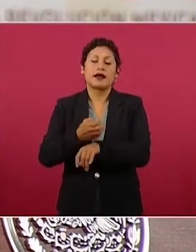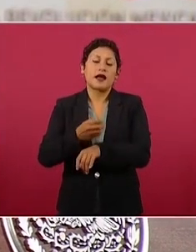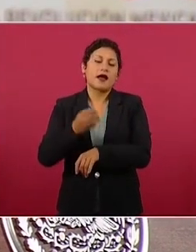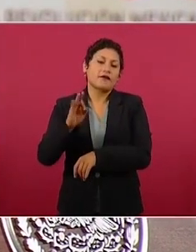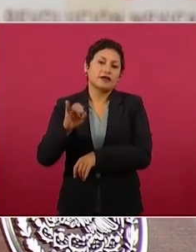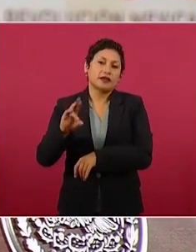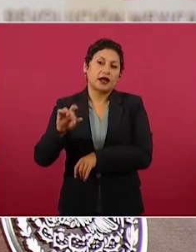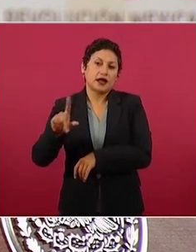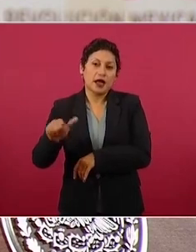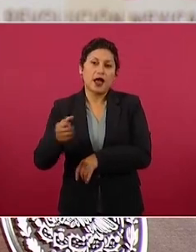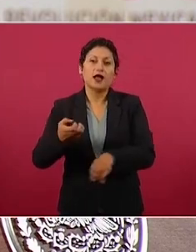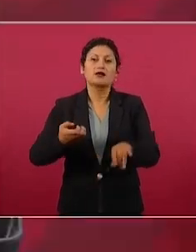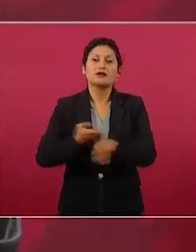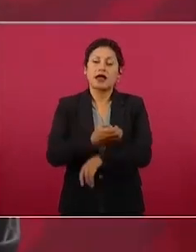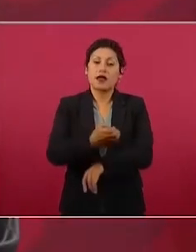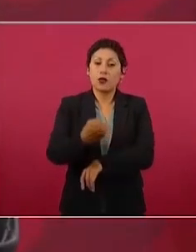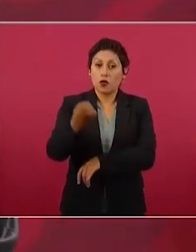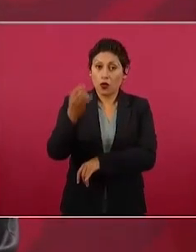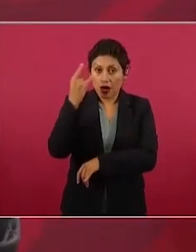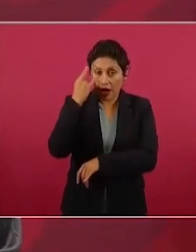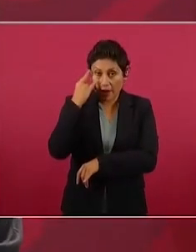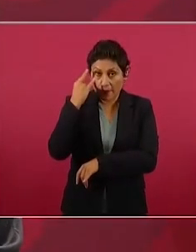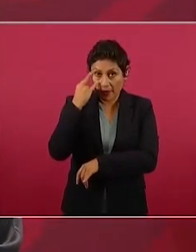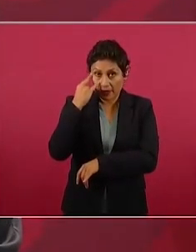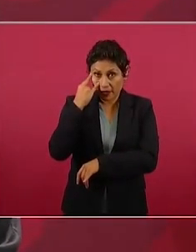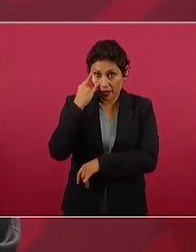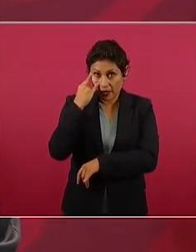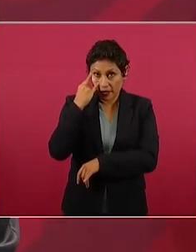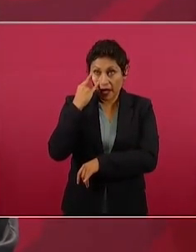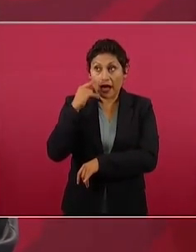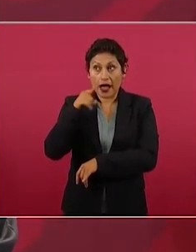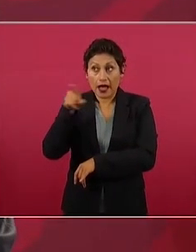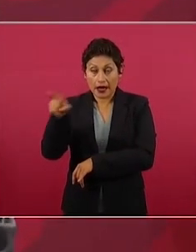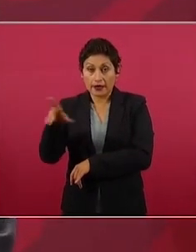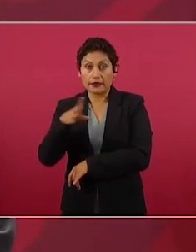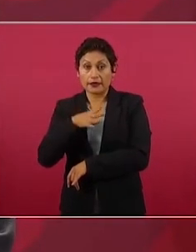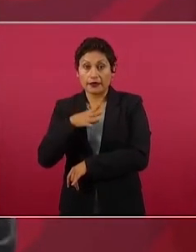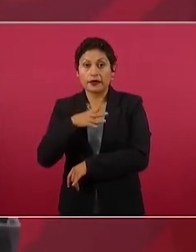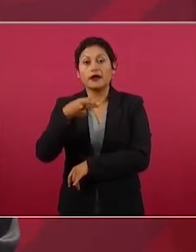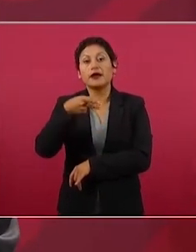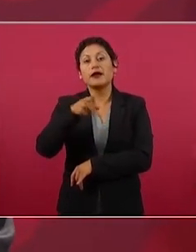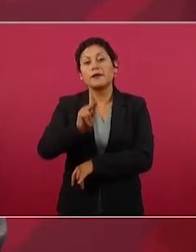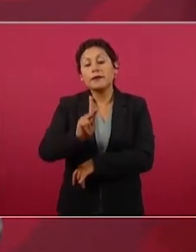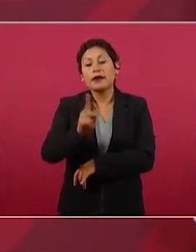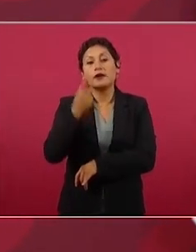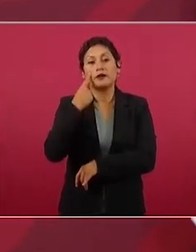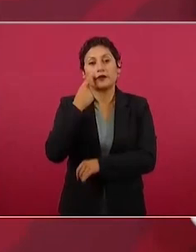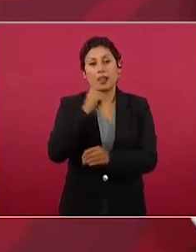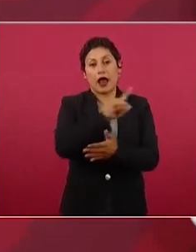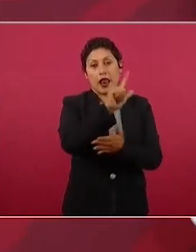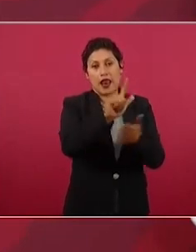y de acuerdo a la ley tienen que